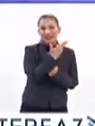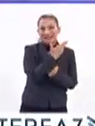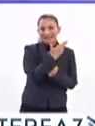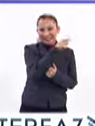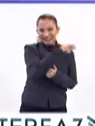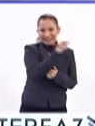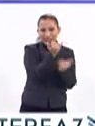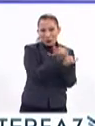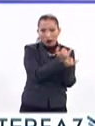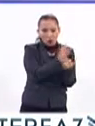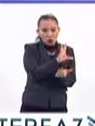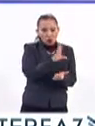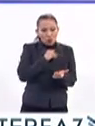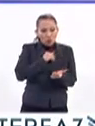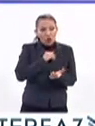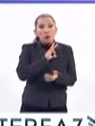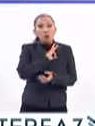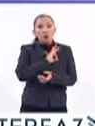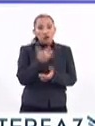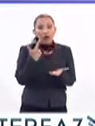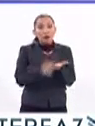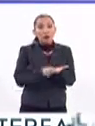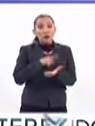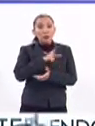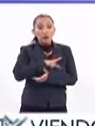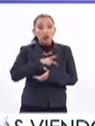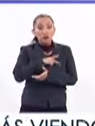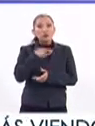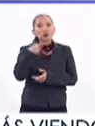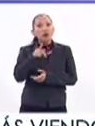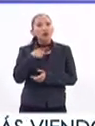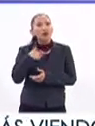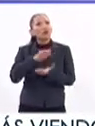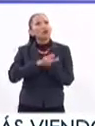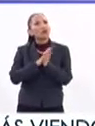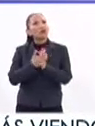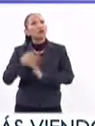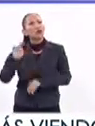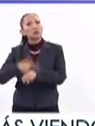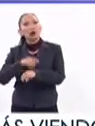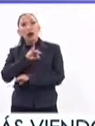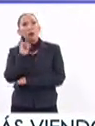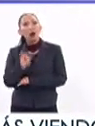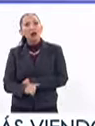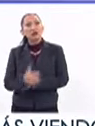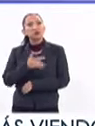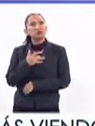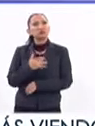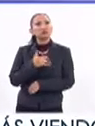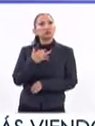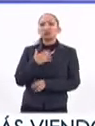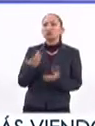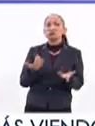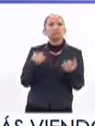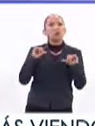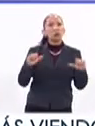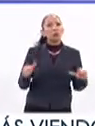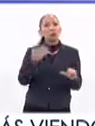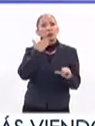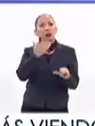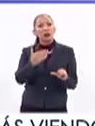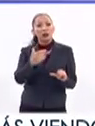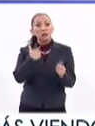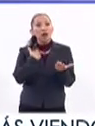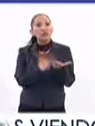inmunodeficiencia humana, se puede ser seropositivo sin nunca llegar a ser padecimiento del síndrome de inmunodeficiencia adquirida